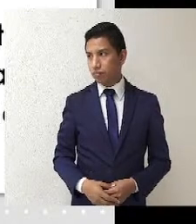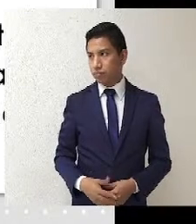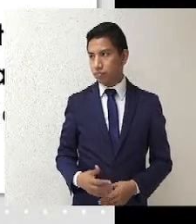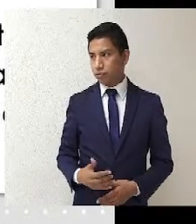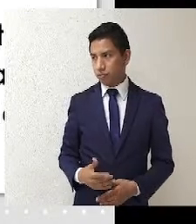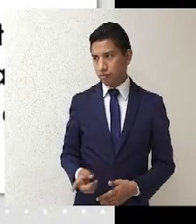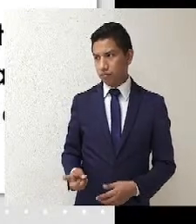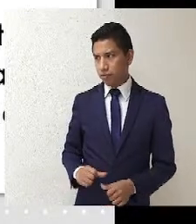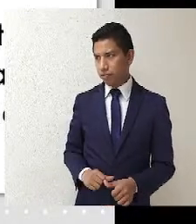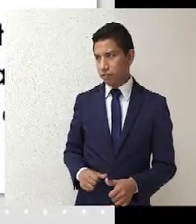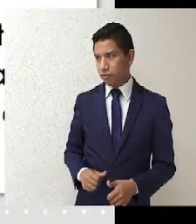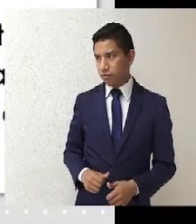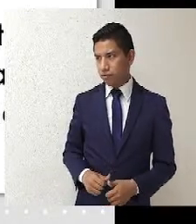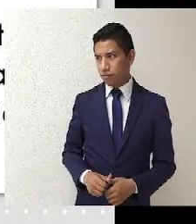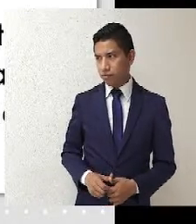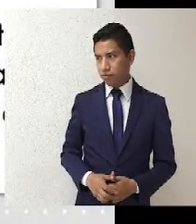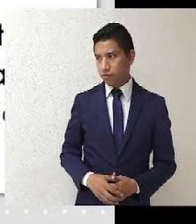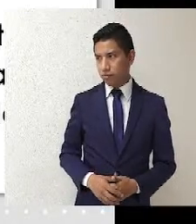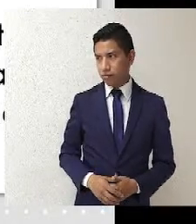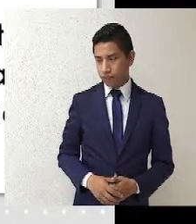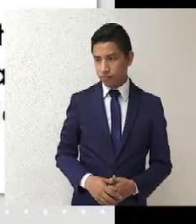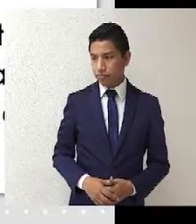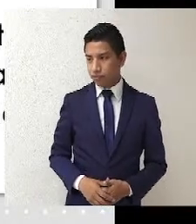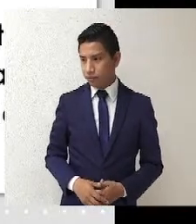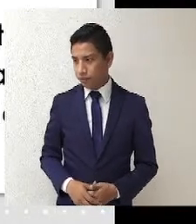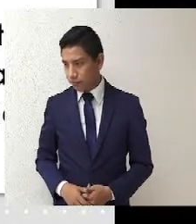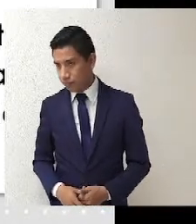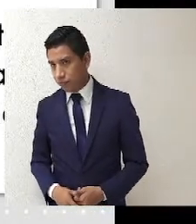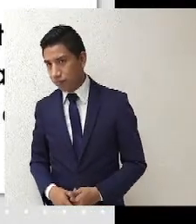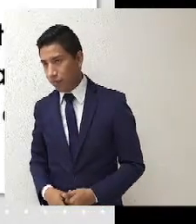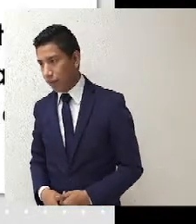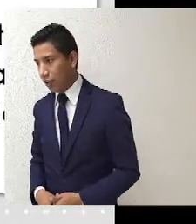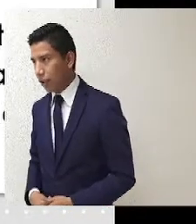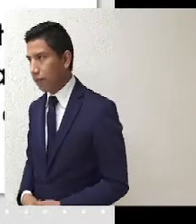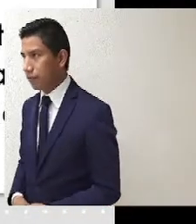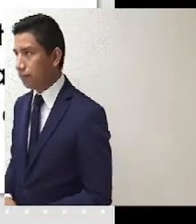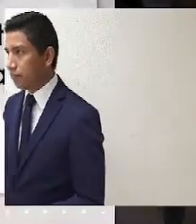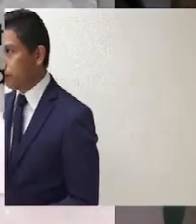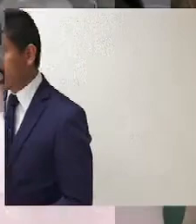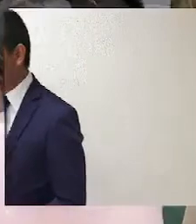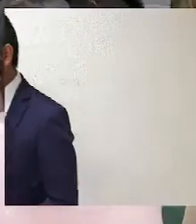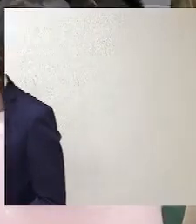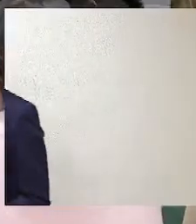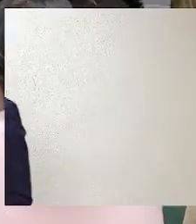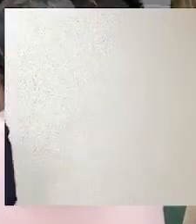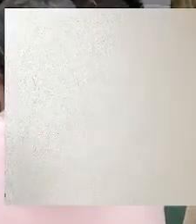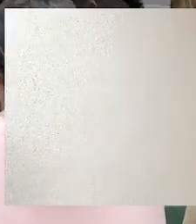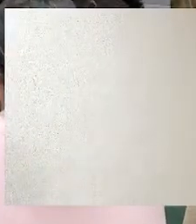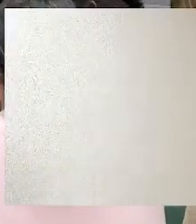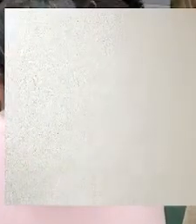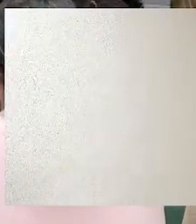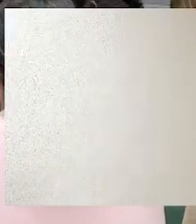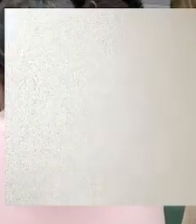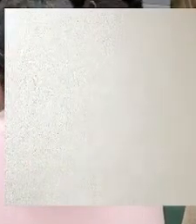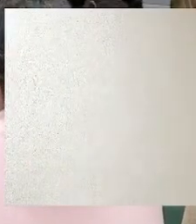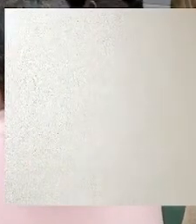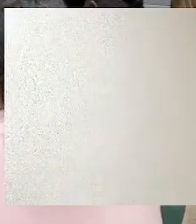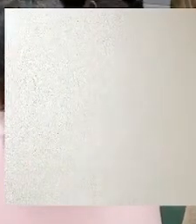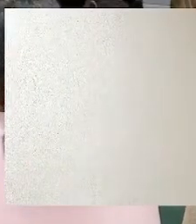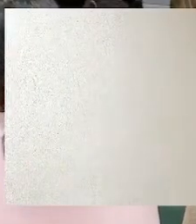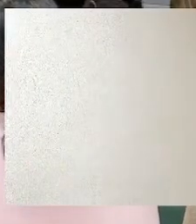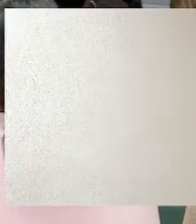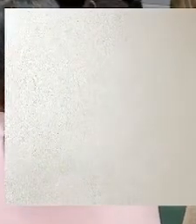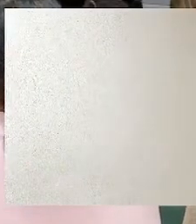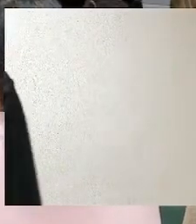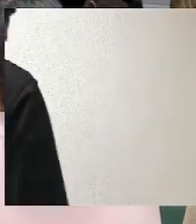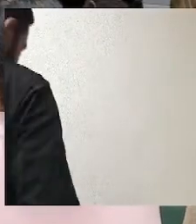También nos planteaba, o les planteaba más bien al tribunal local, que Marina Vitela Rodríguez